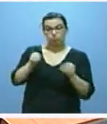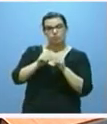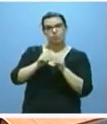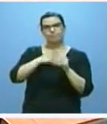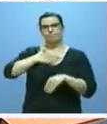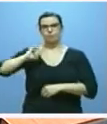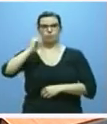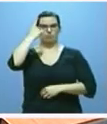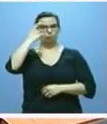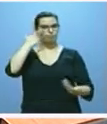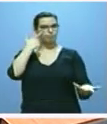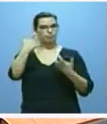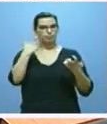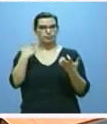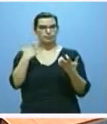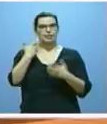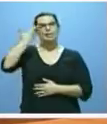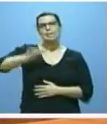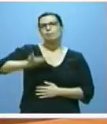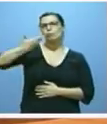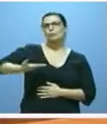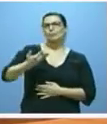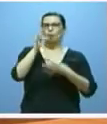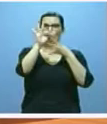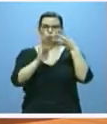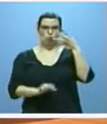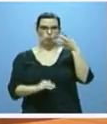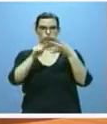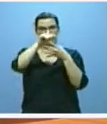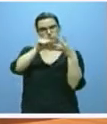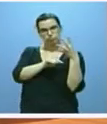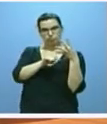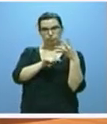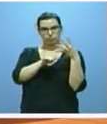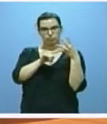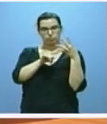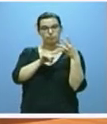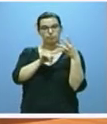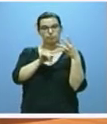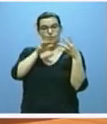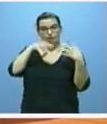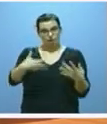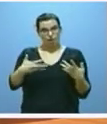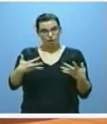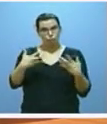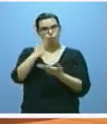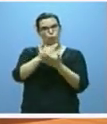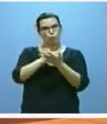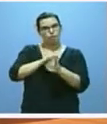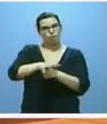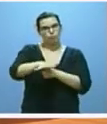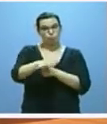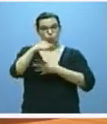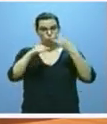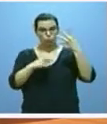cuatro importantes factores de fortaleza que concurren en el momento actual de la comunidad y que creo son